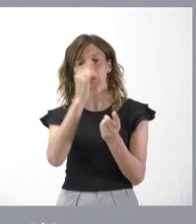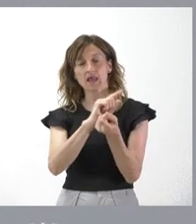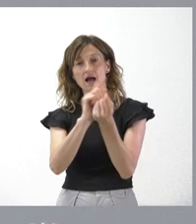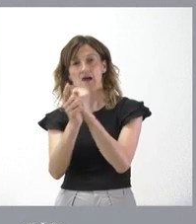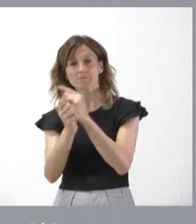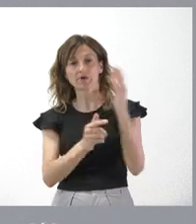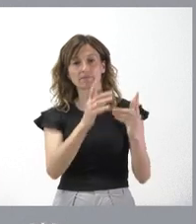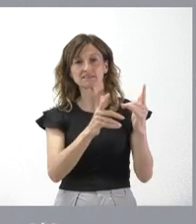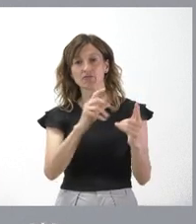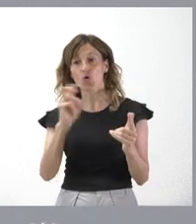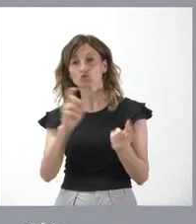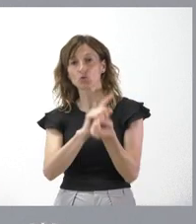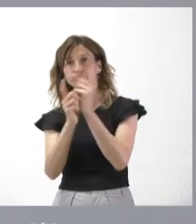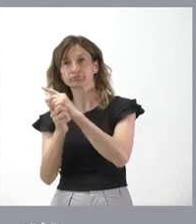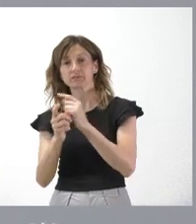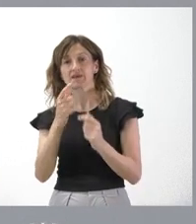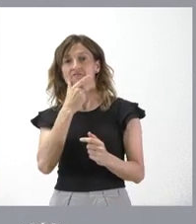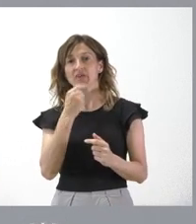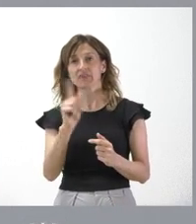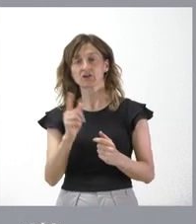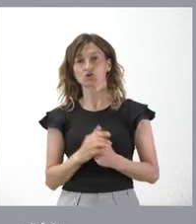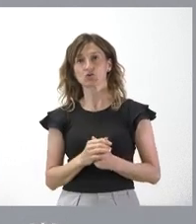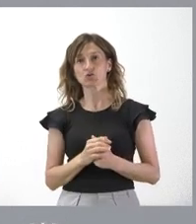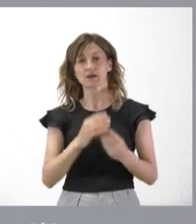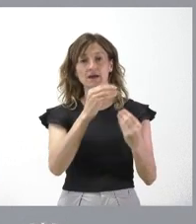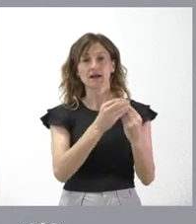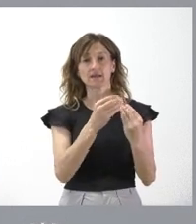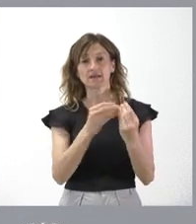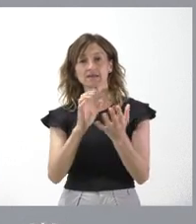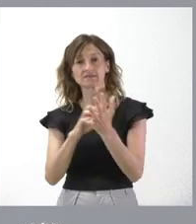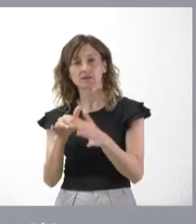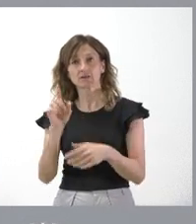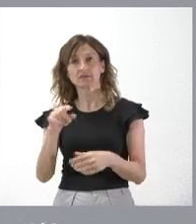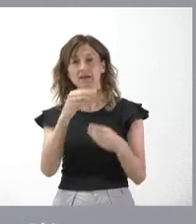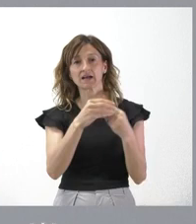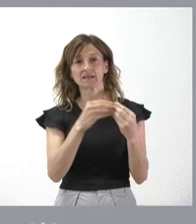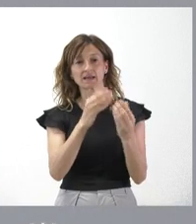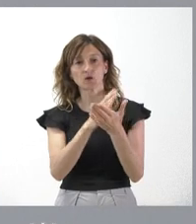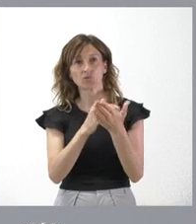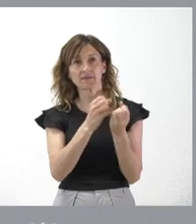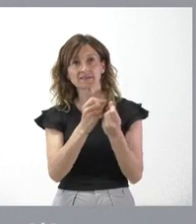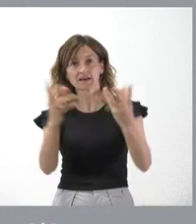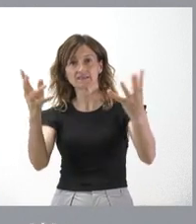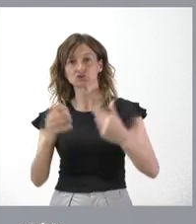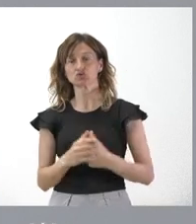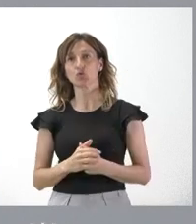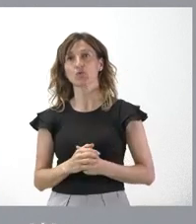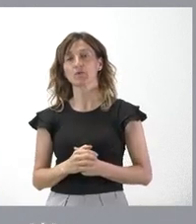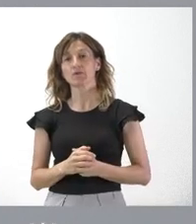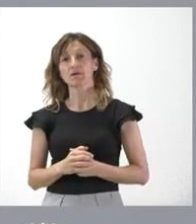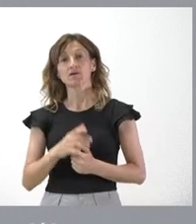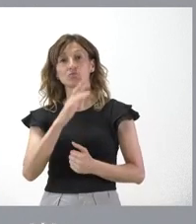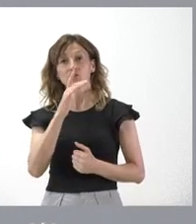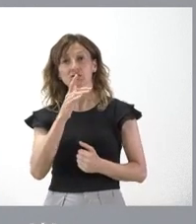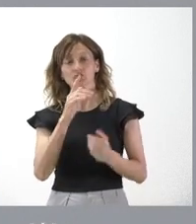Administración a otra, que es algo no sencillo y no solamente es entre Canarias y Castilla y León, sino entre Canarias y el resto de comunidades autónomas también que requieren un